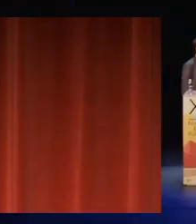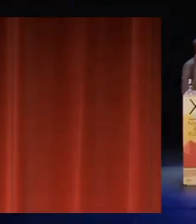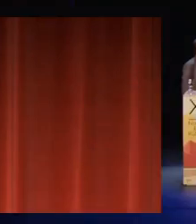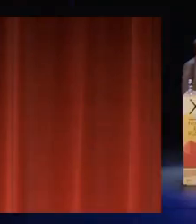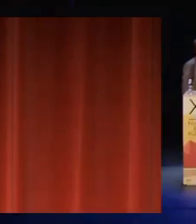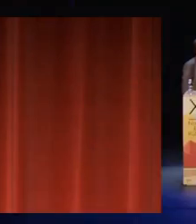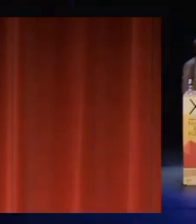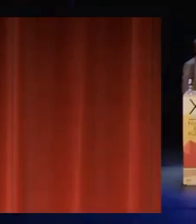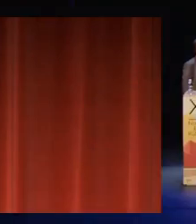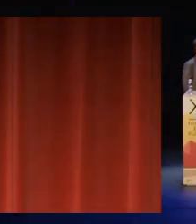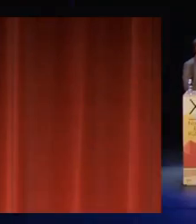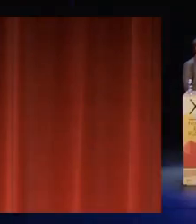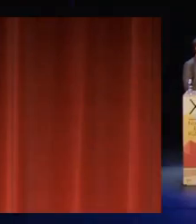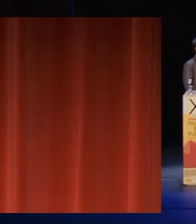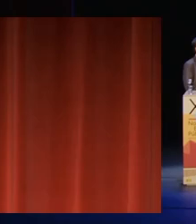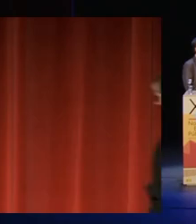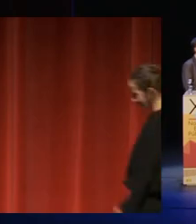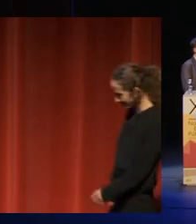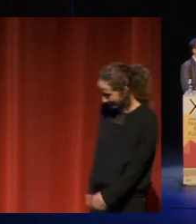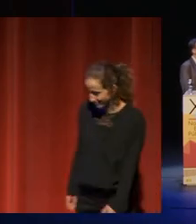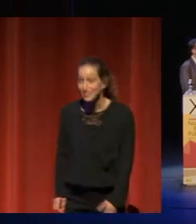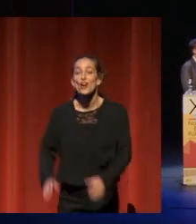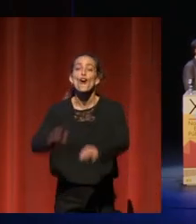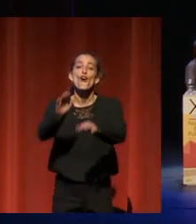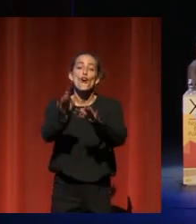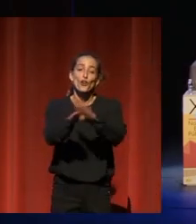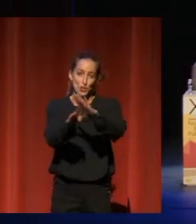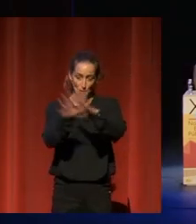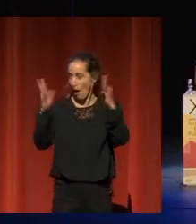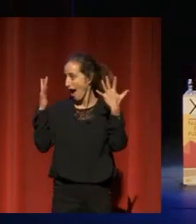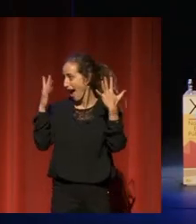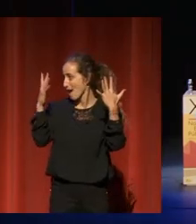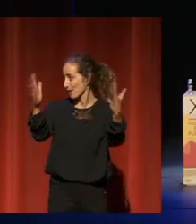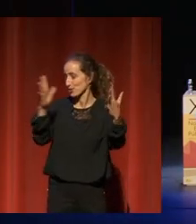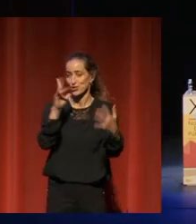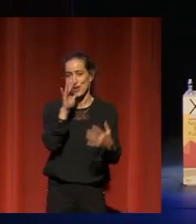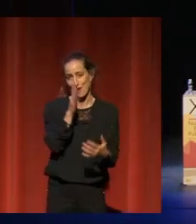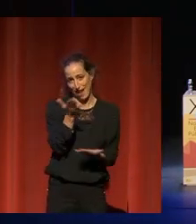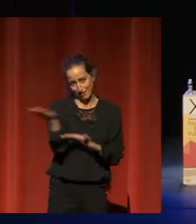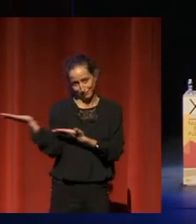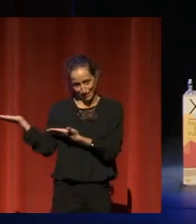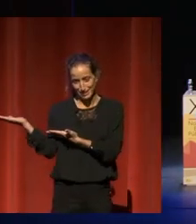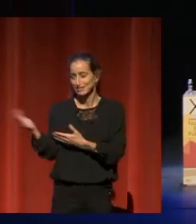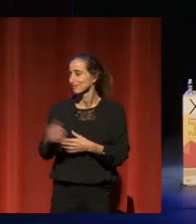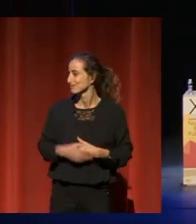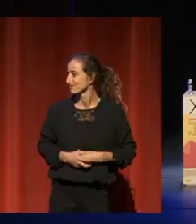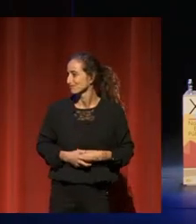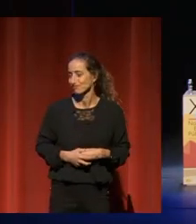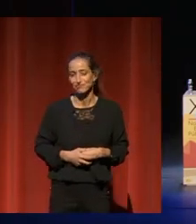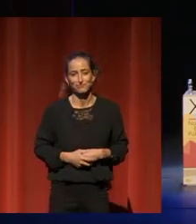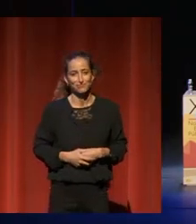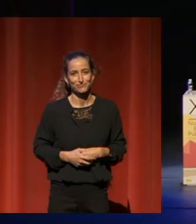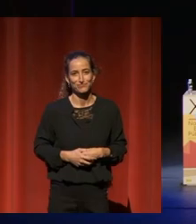Bueno, seguimos con el aplauso y así yo me doy tiempo a llegar. Muchas gracias, Fulgencio.